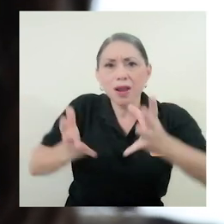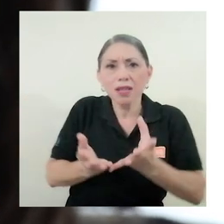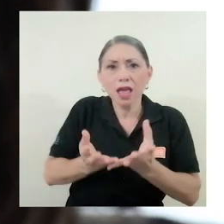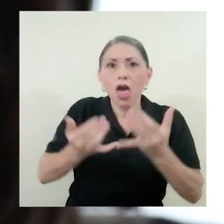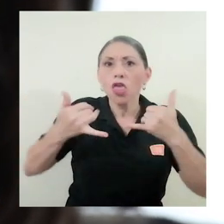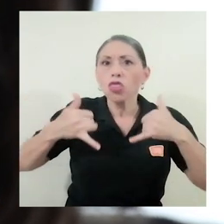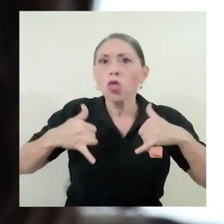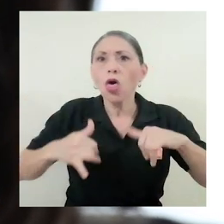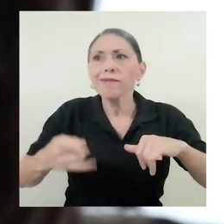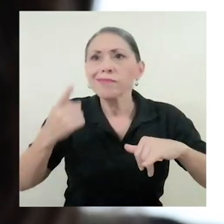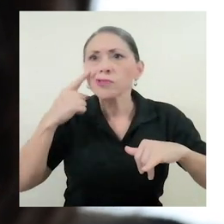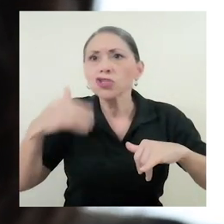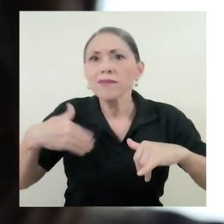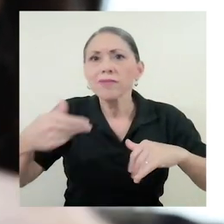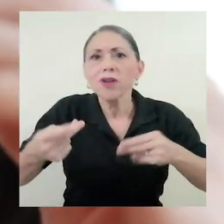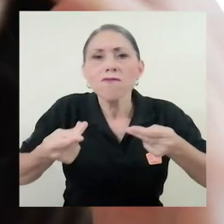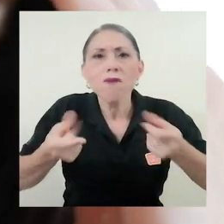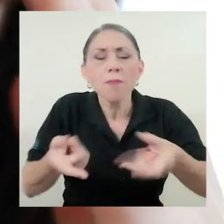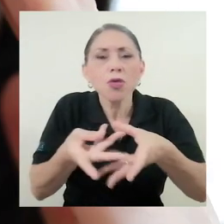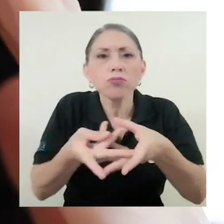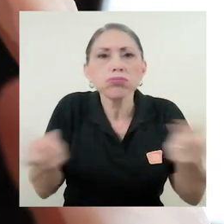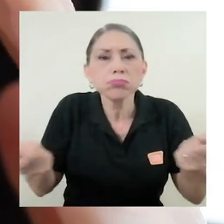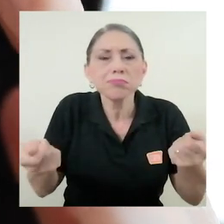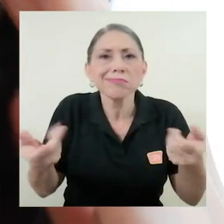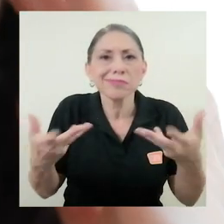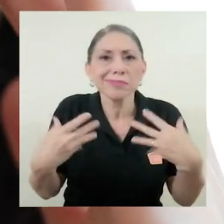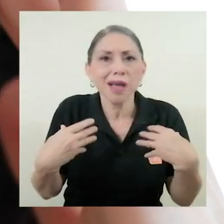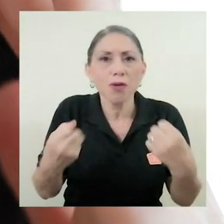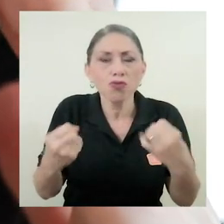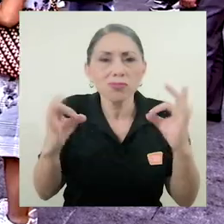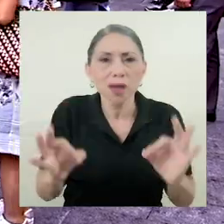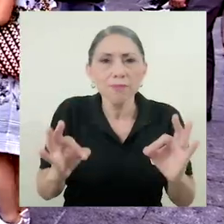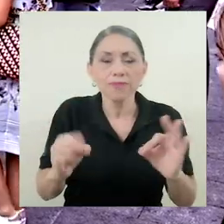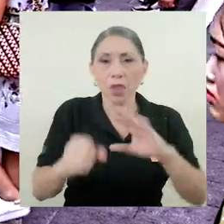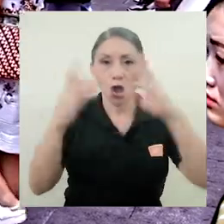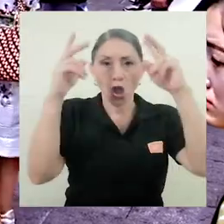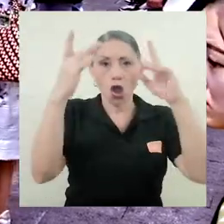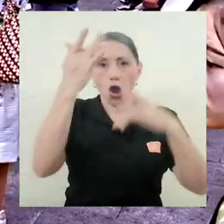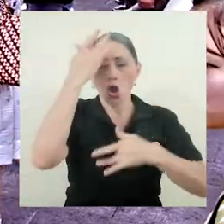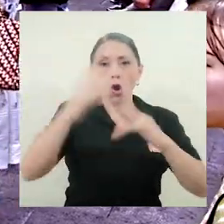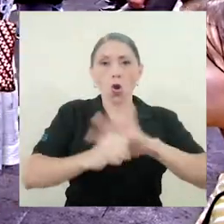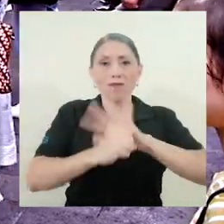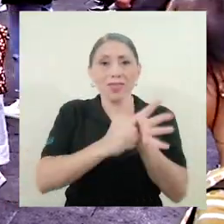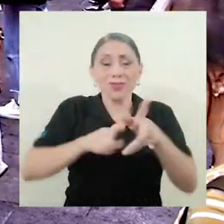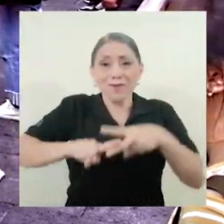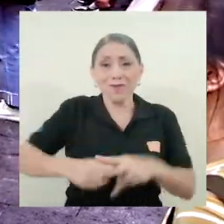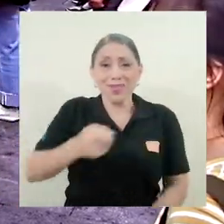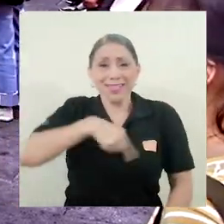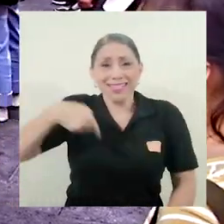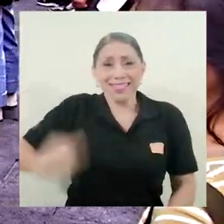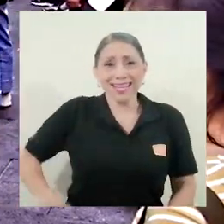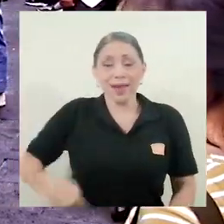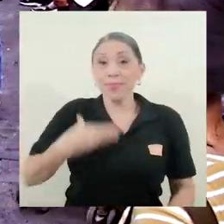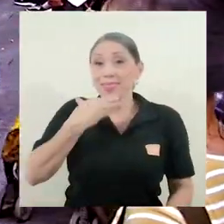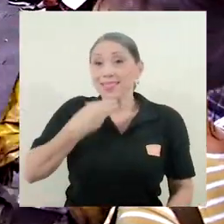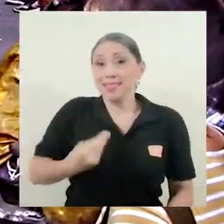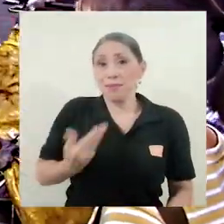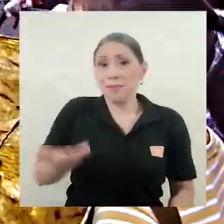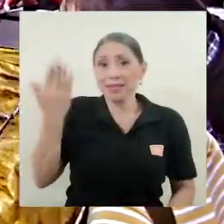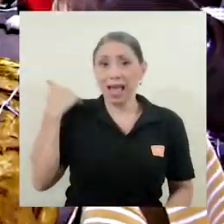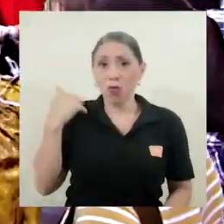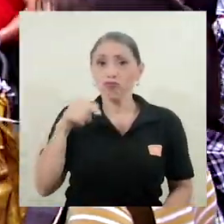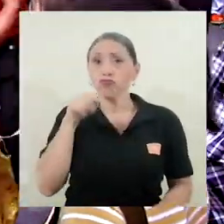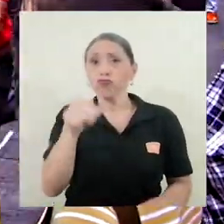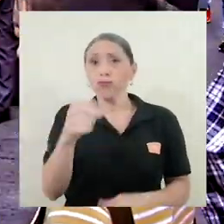no se ve una pronta salida a esta crisis sanitaria. El COVID-19 surgido en China en diciembre pasado se